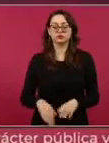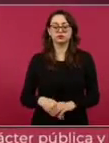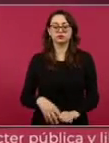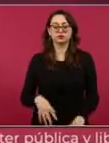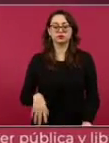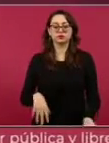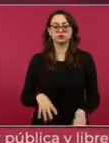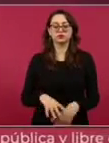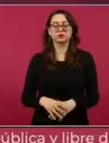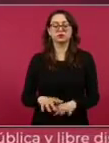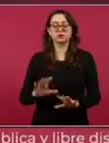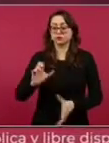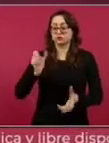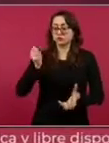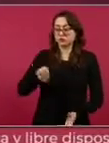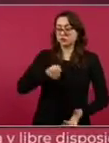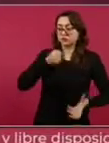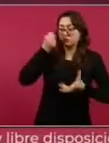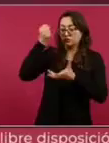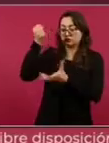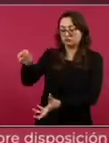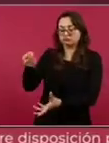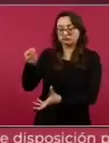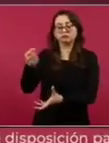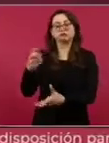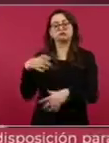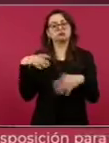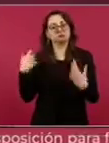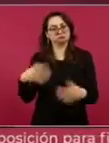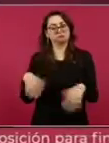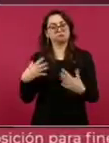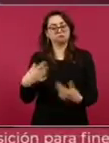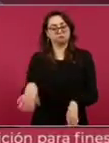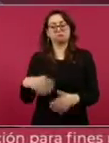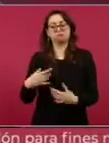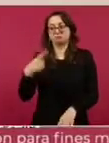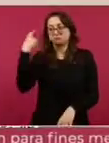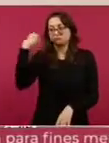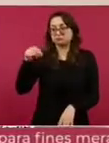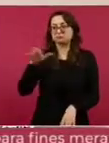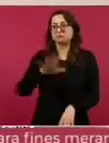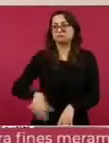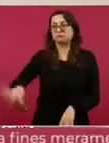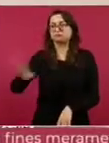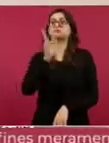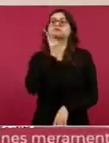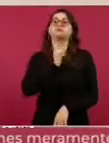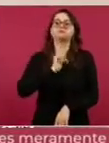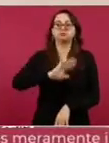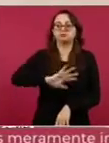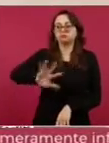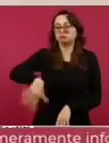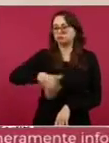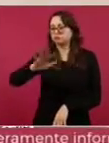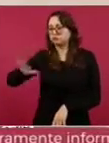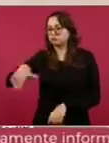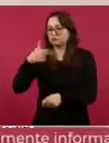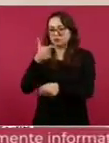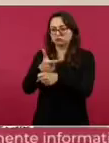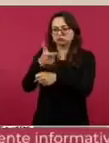yacimientos. Estos campos a los que haces referencia